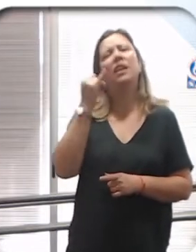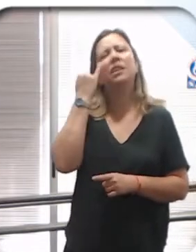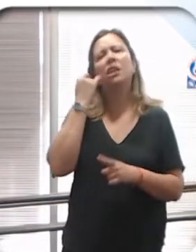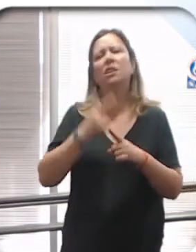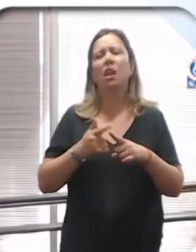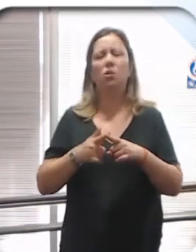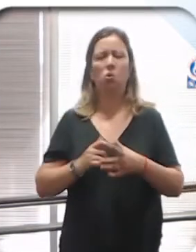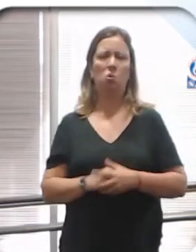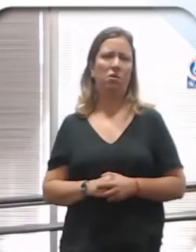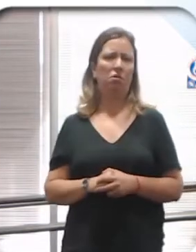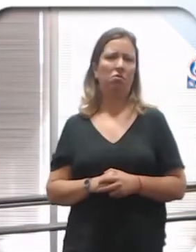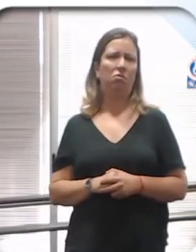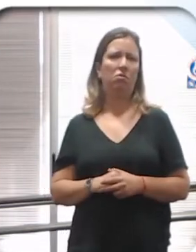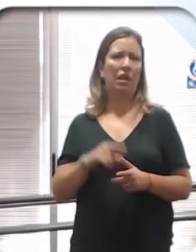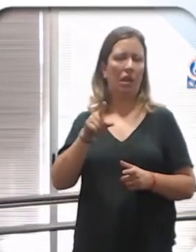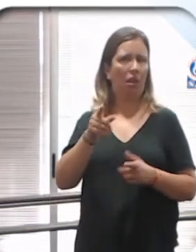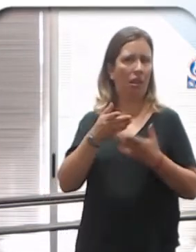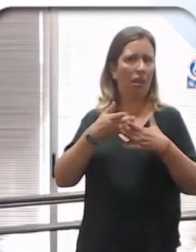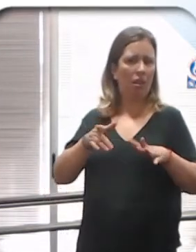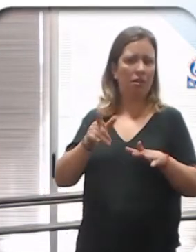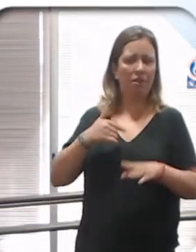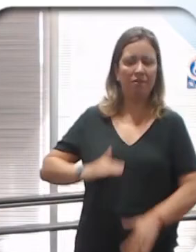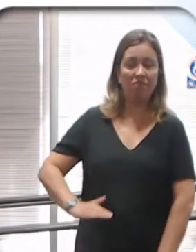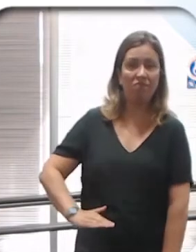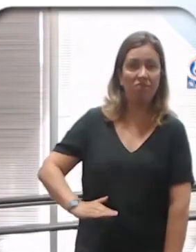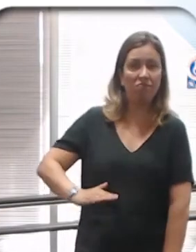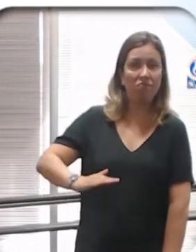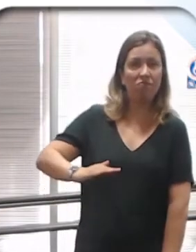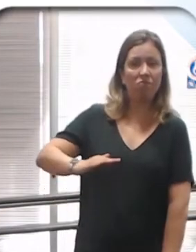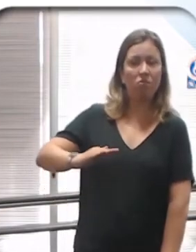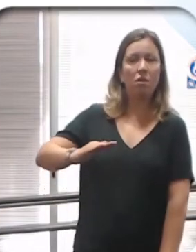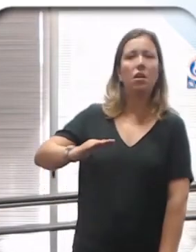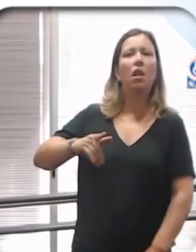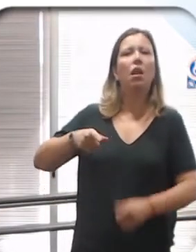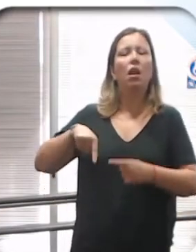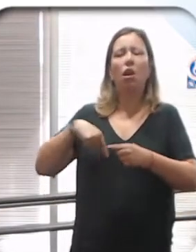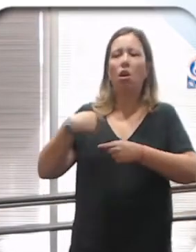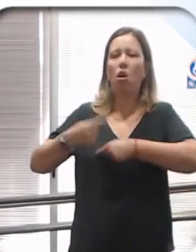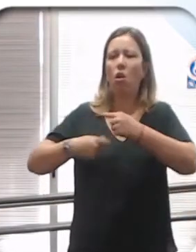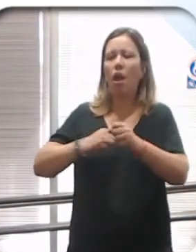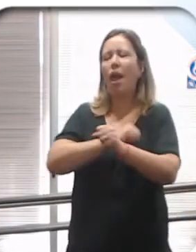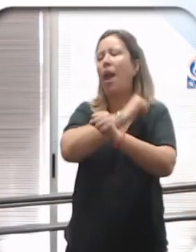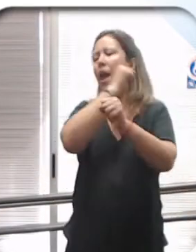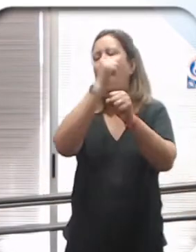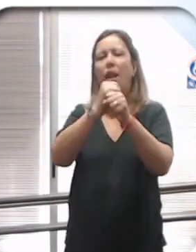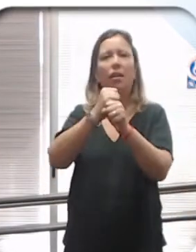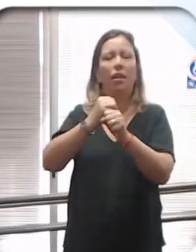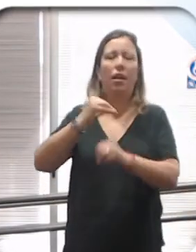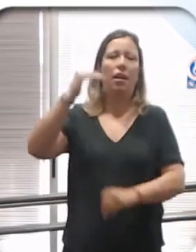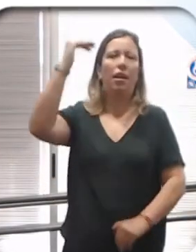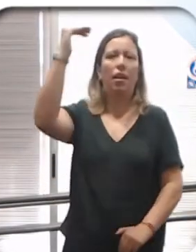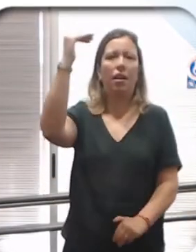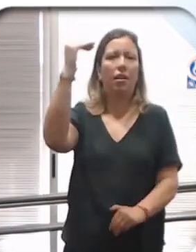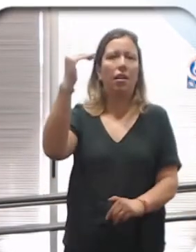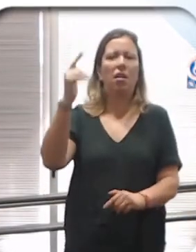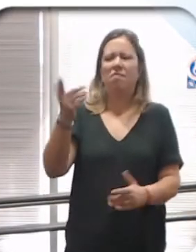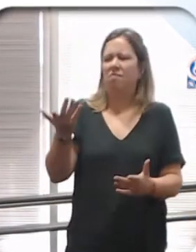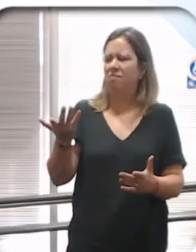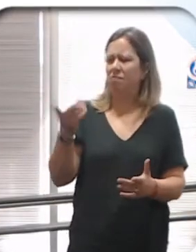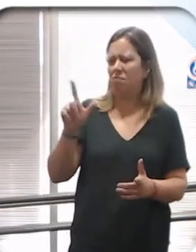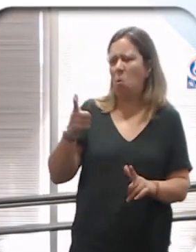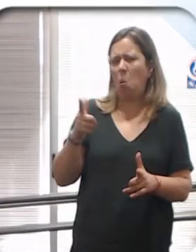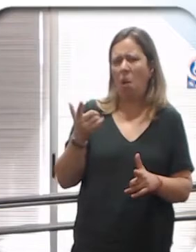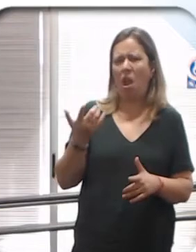¿No? Arranca esto desde niñas, pero se continúa hasta el último día. Si no